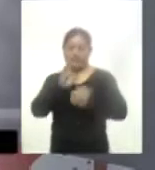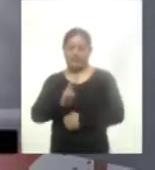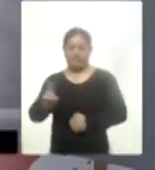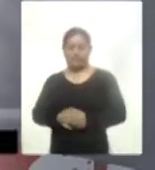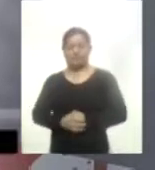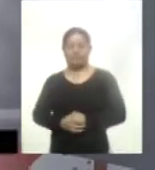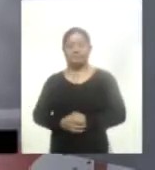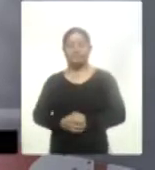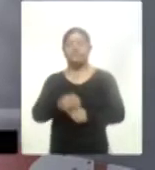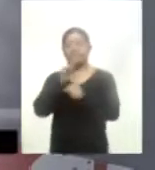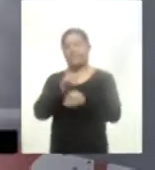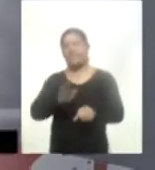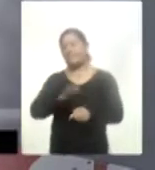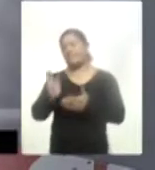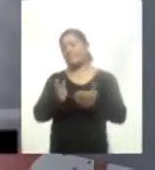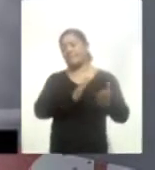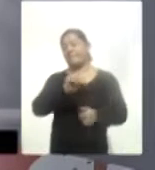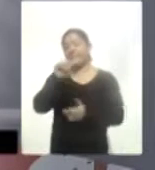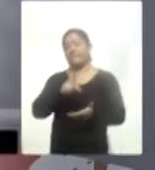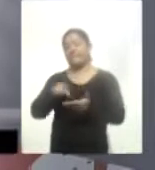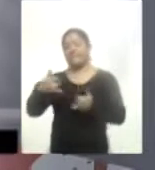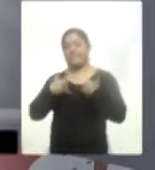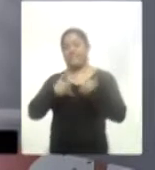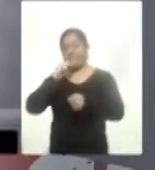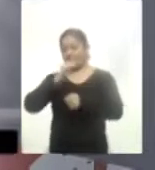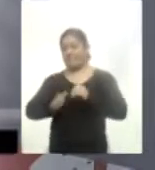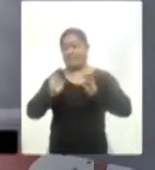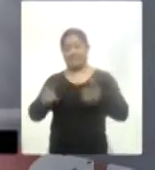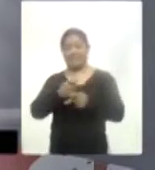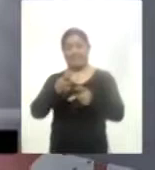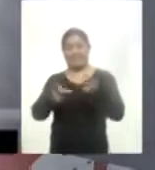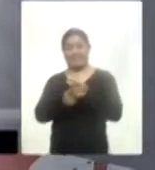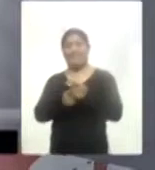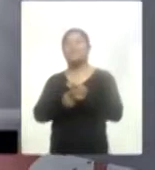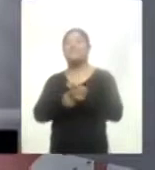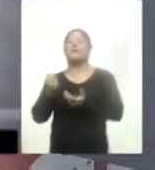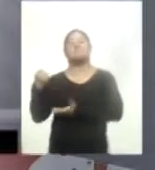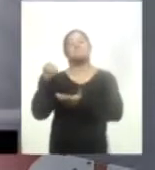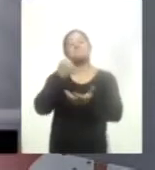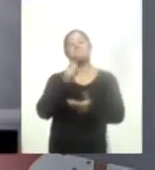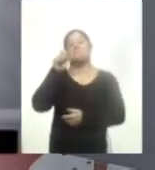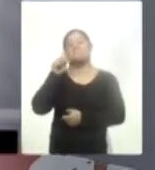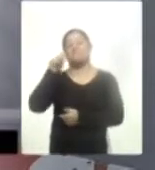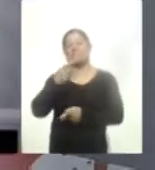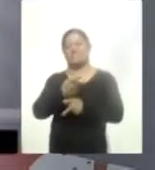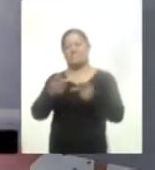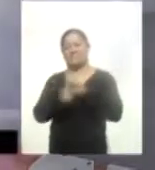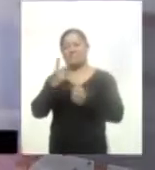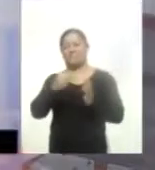más información. En Apisaco, jóvenes que concluyeron su educación media superior recibieron la beca a tu prepa terminada 2020.